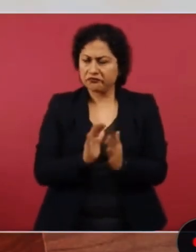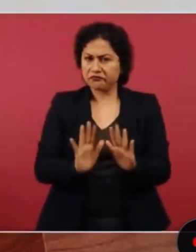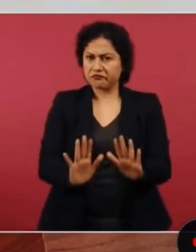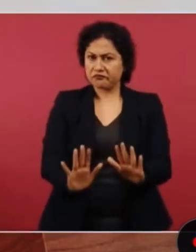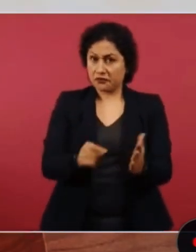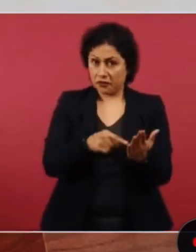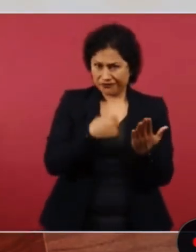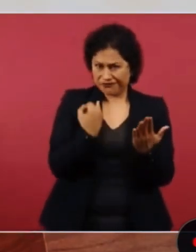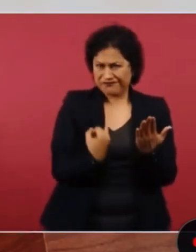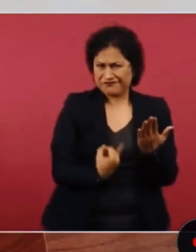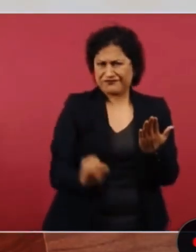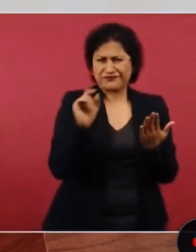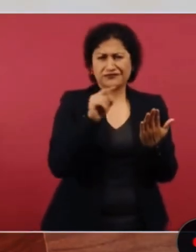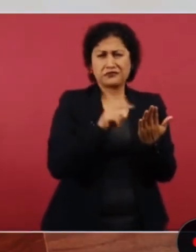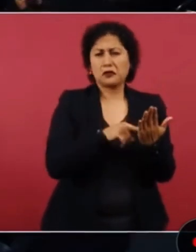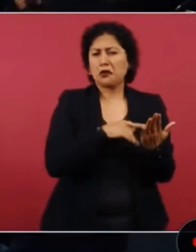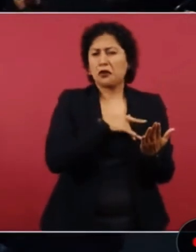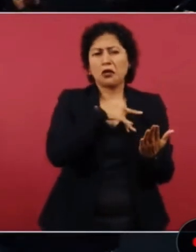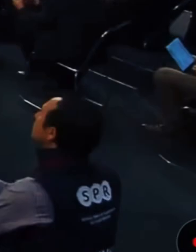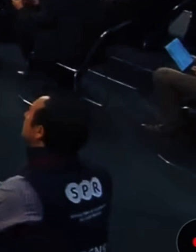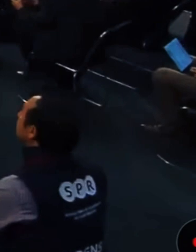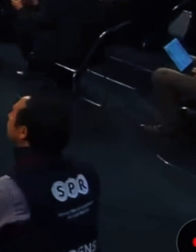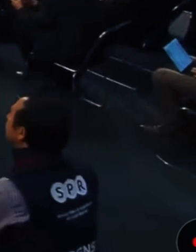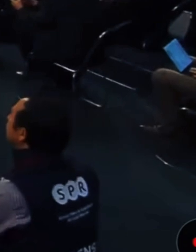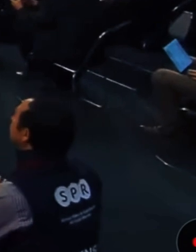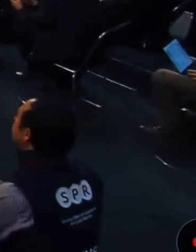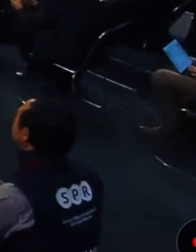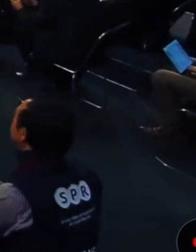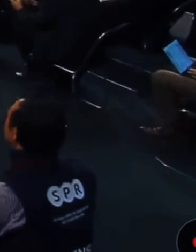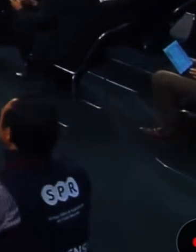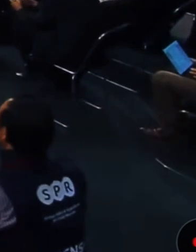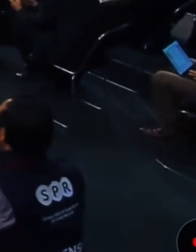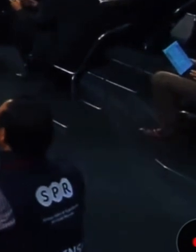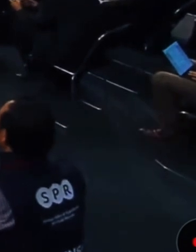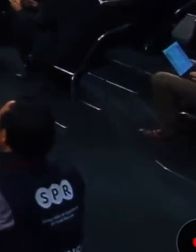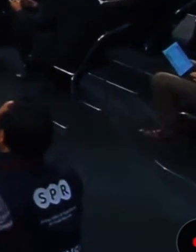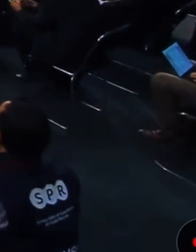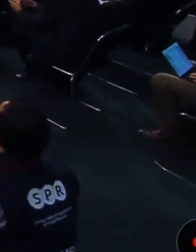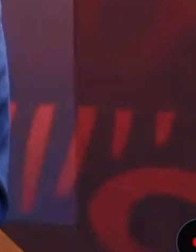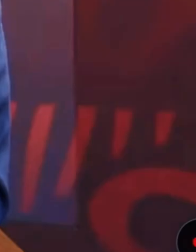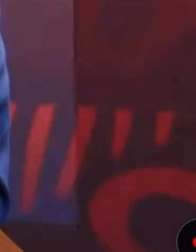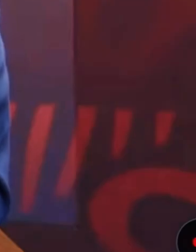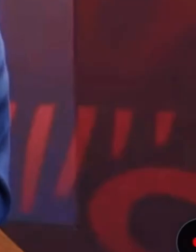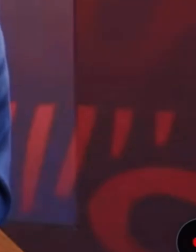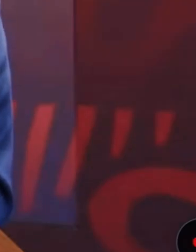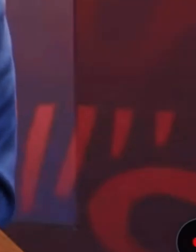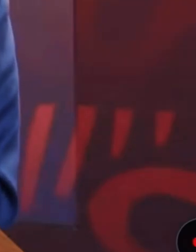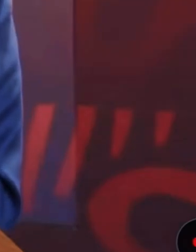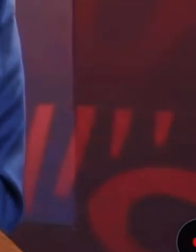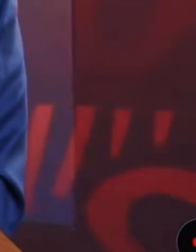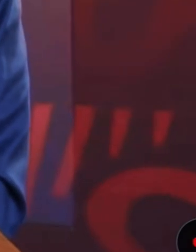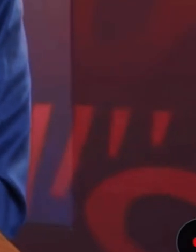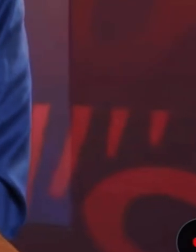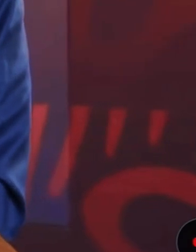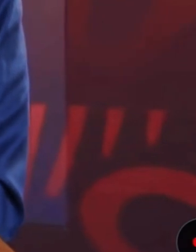eso es romanticismo quijotesco utopía